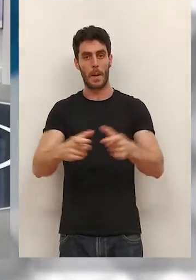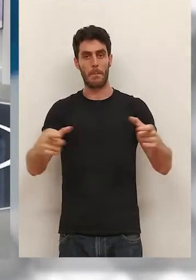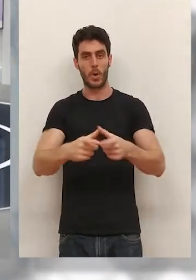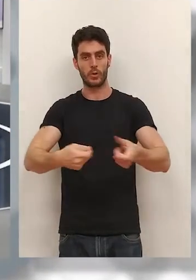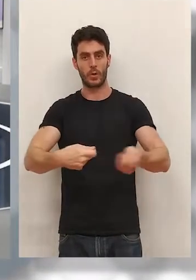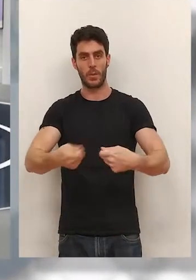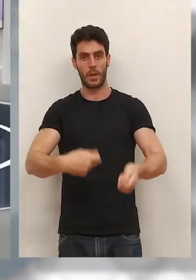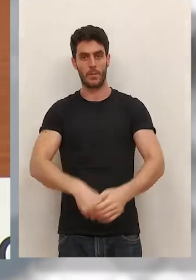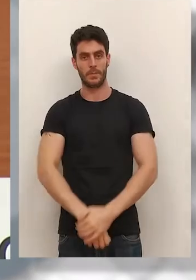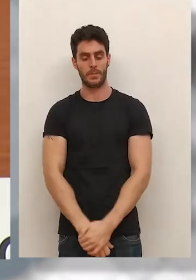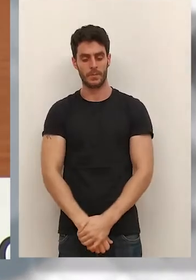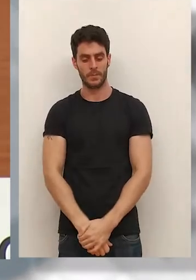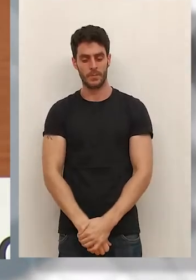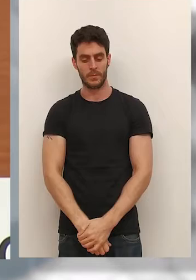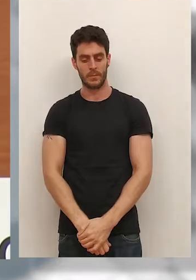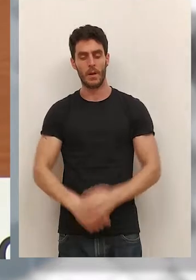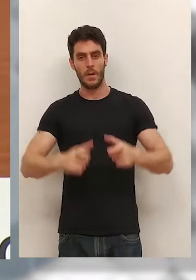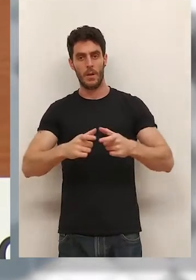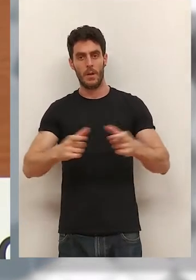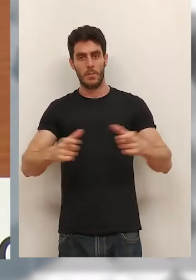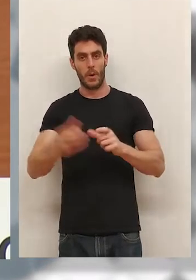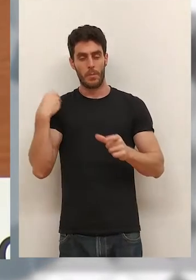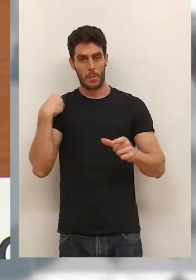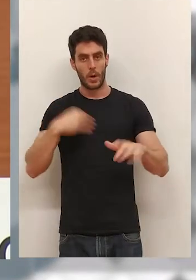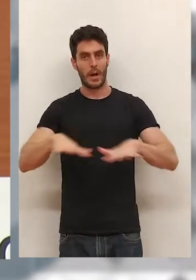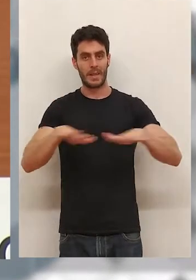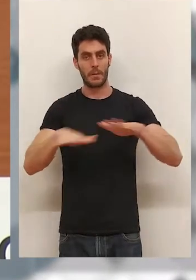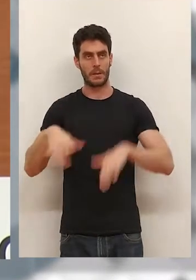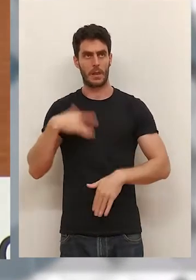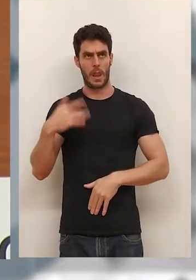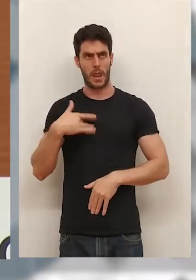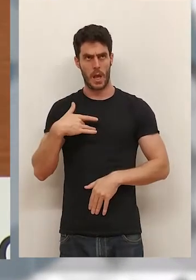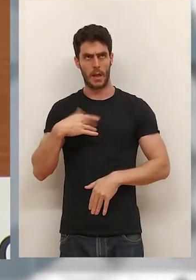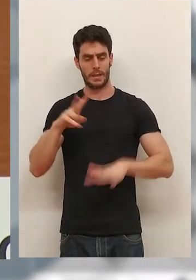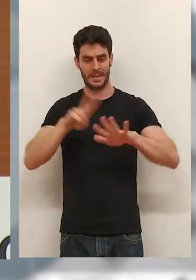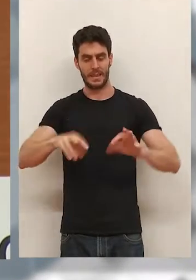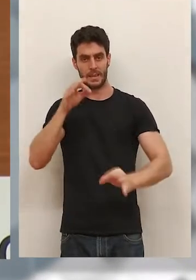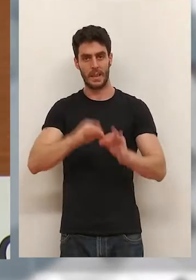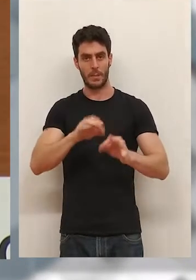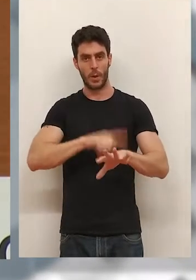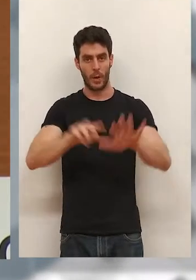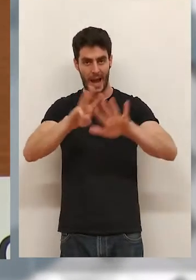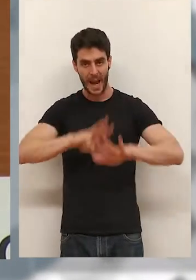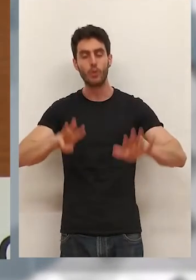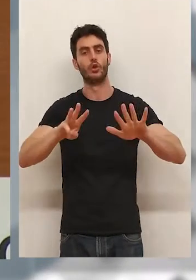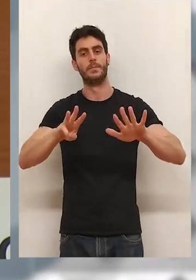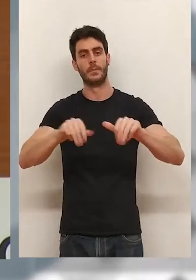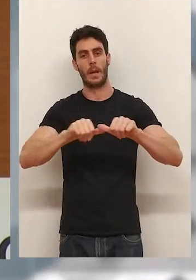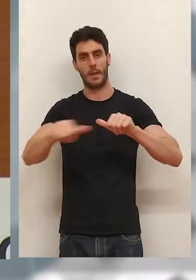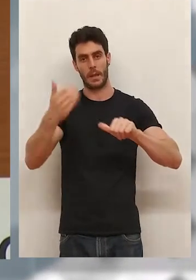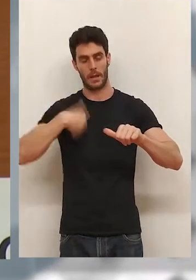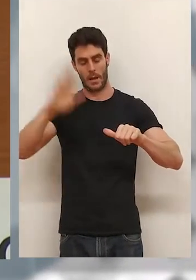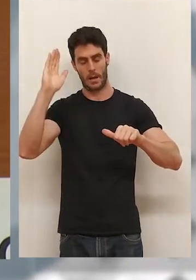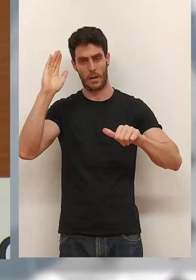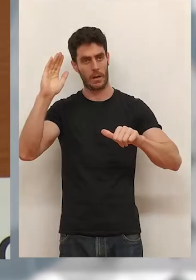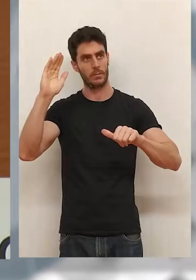comercio. Estos bonos se activan el día 7 de septiembre a las 8 horas y a partir de ahí ya pues